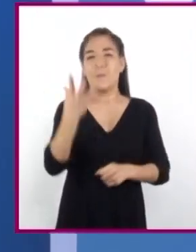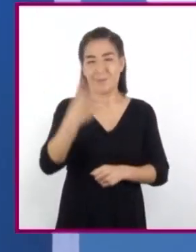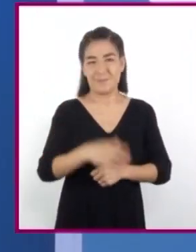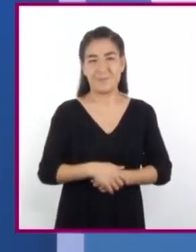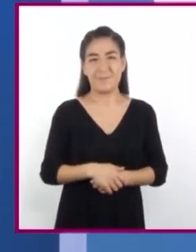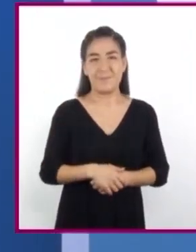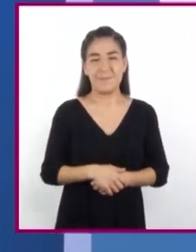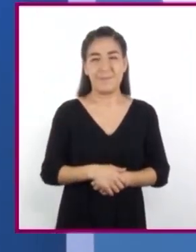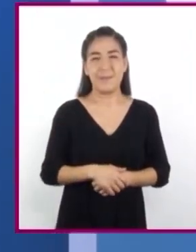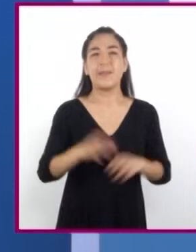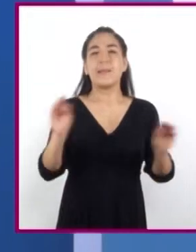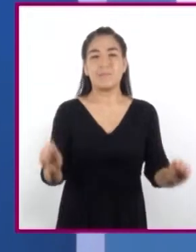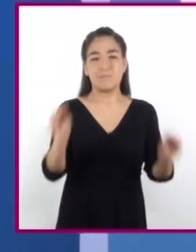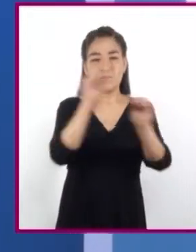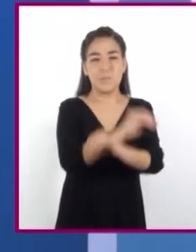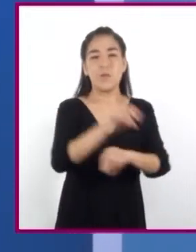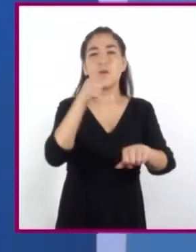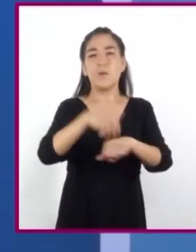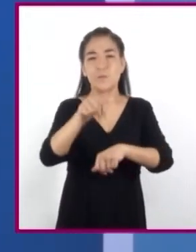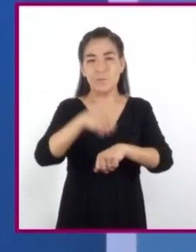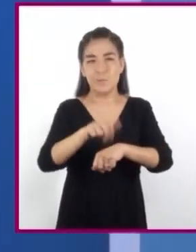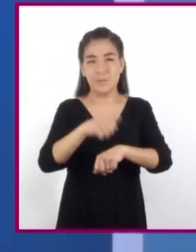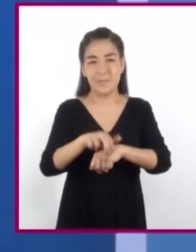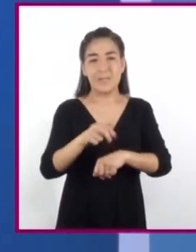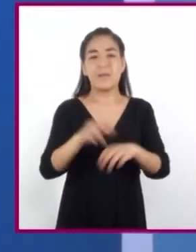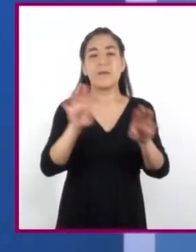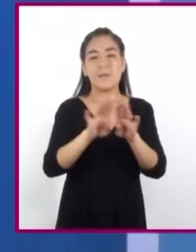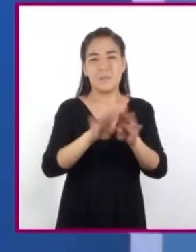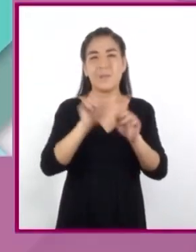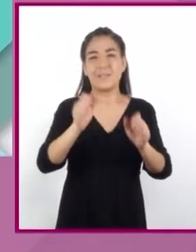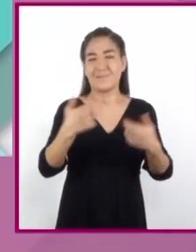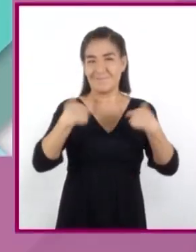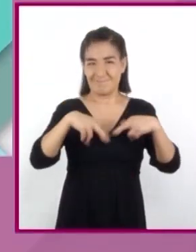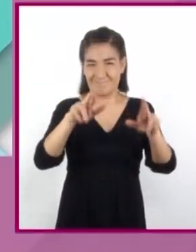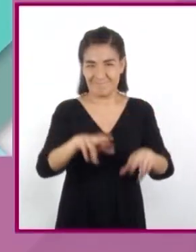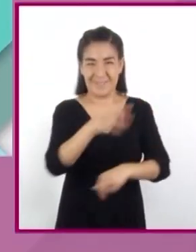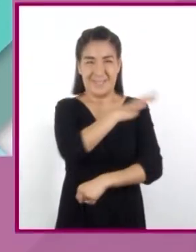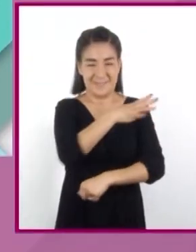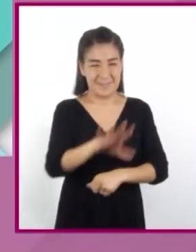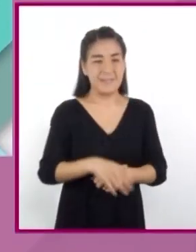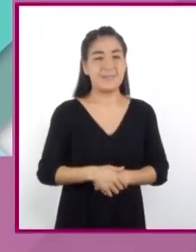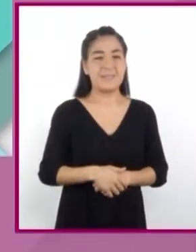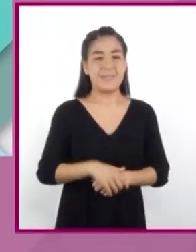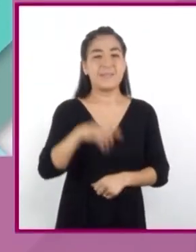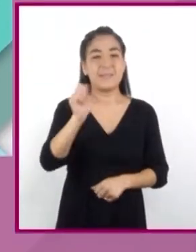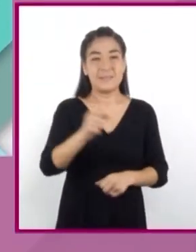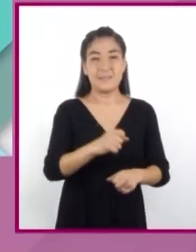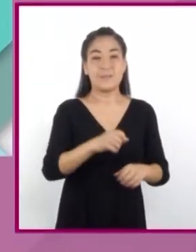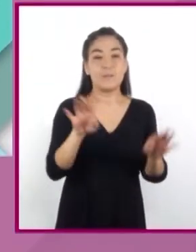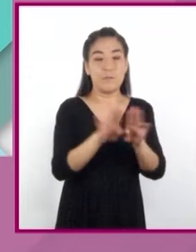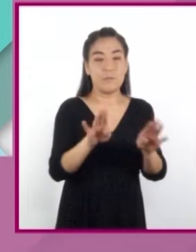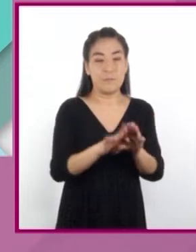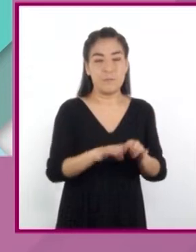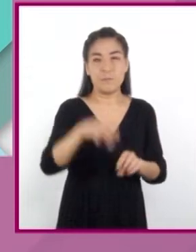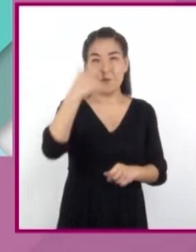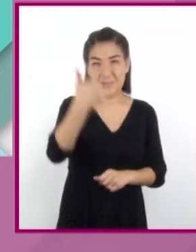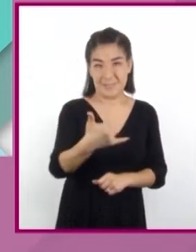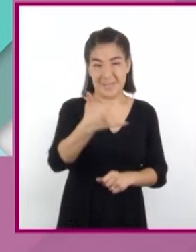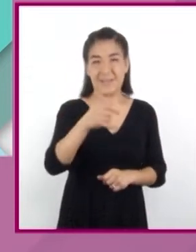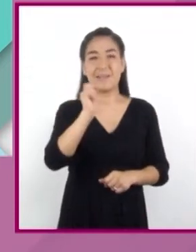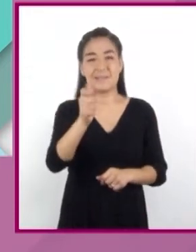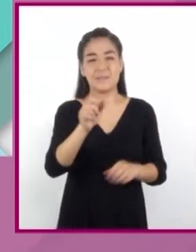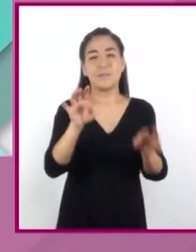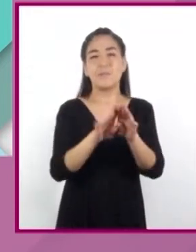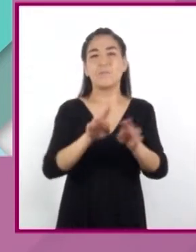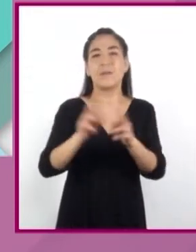Vamos a sustituir los valores numéricos en la expresión general. Sustituimos en Y el valor numérico de la cantidad en